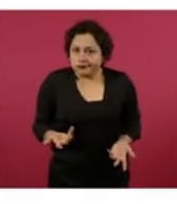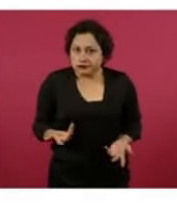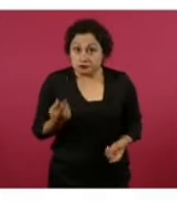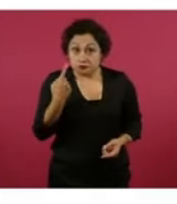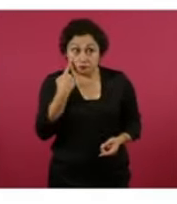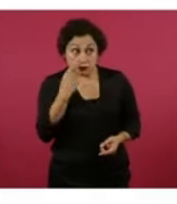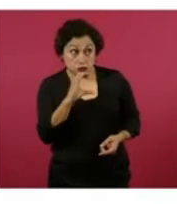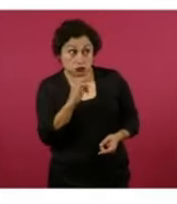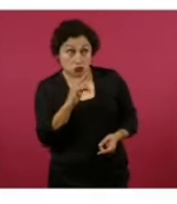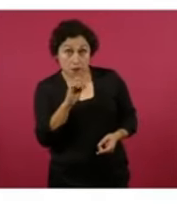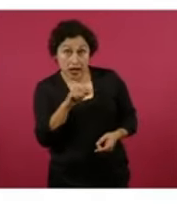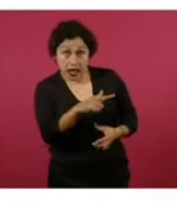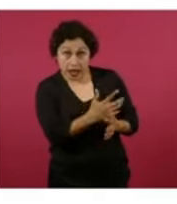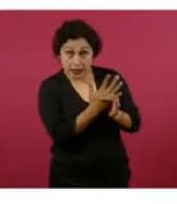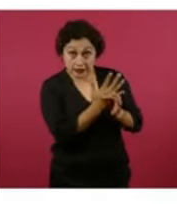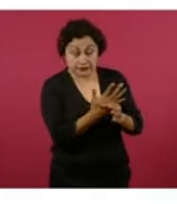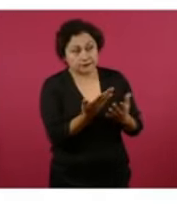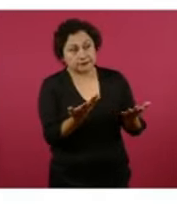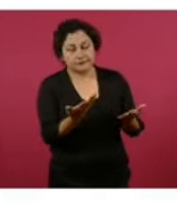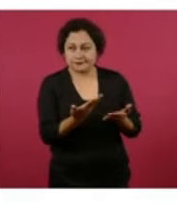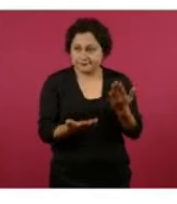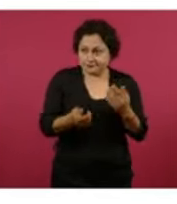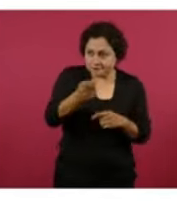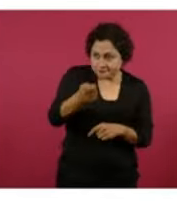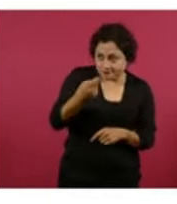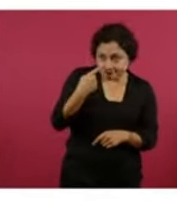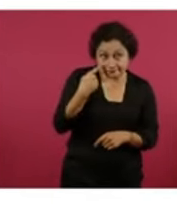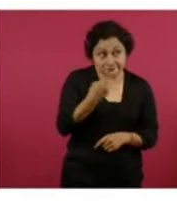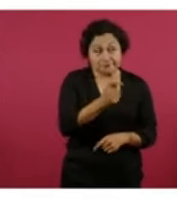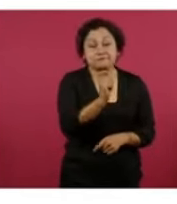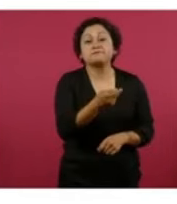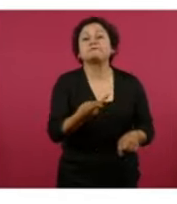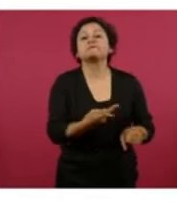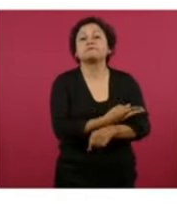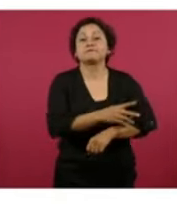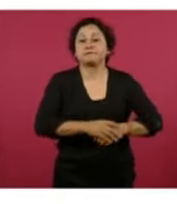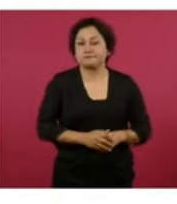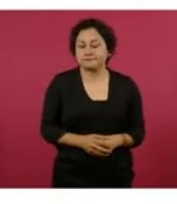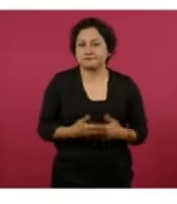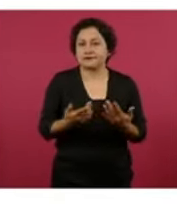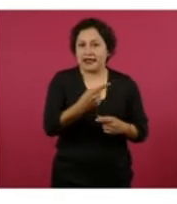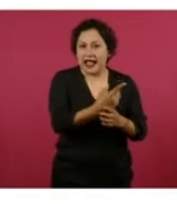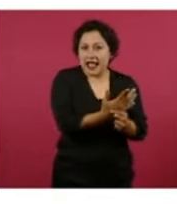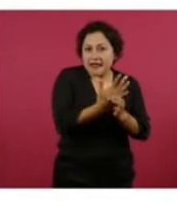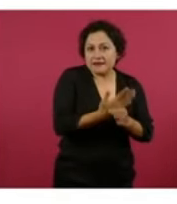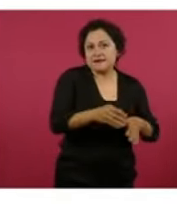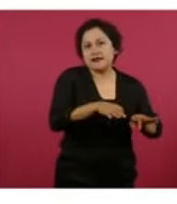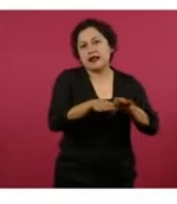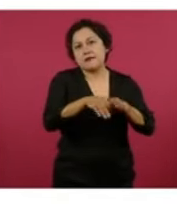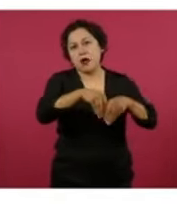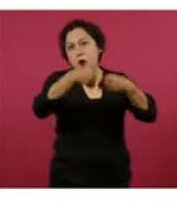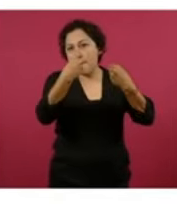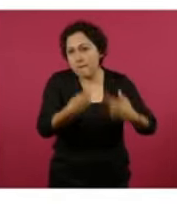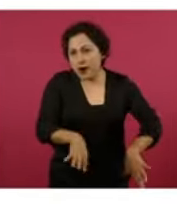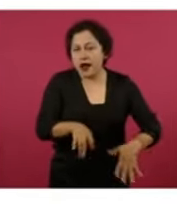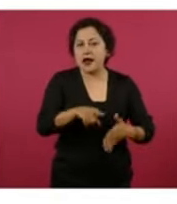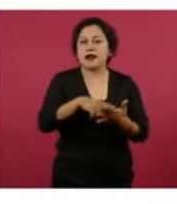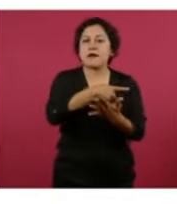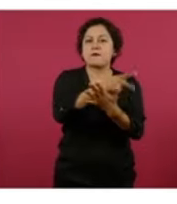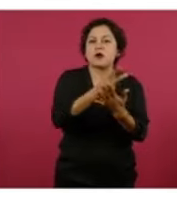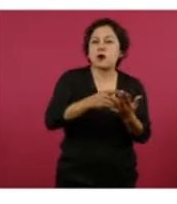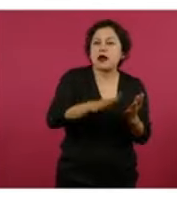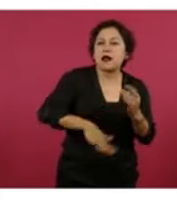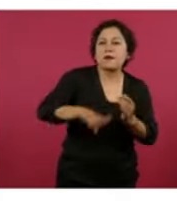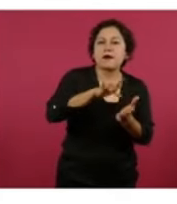inflación subiría un 24 por ciento, subiría el desempleo y que los programas sociales para jóvenes y adultos ya no